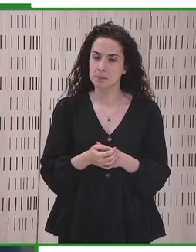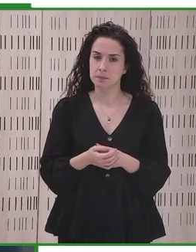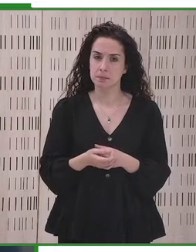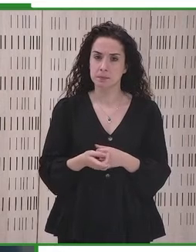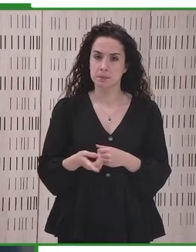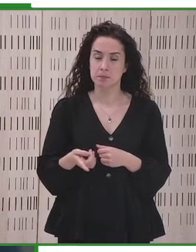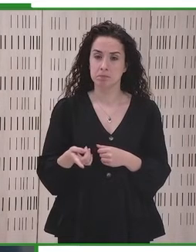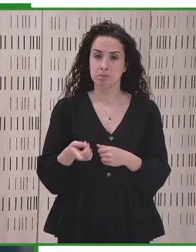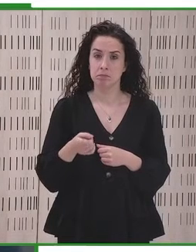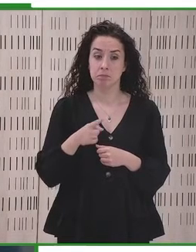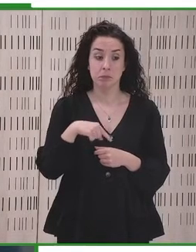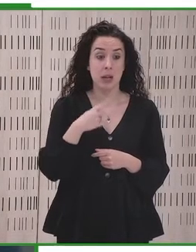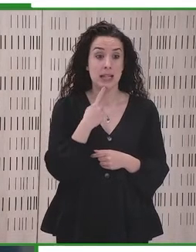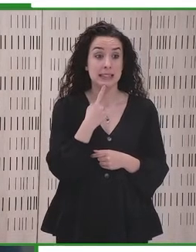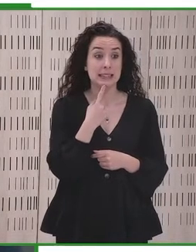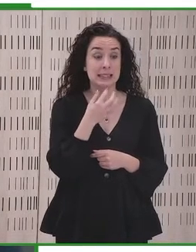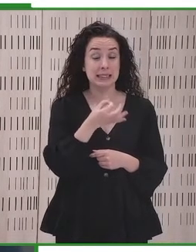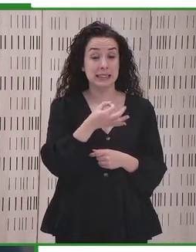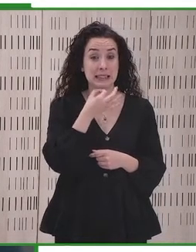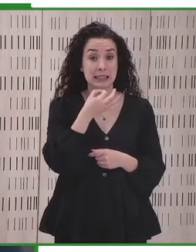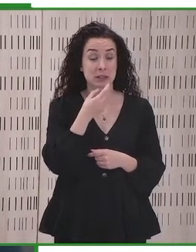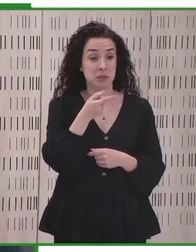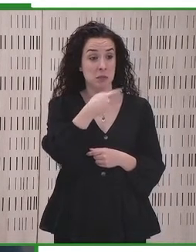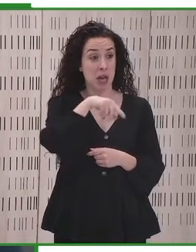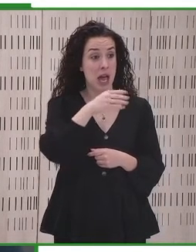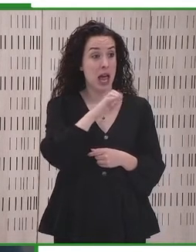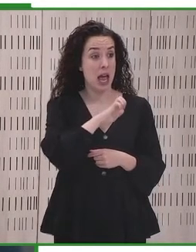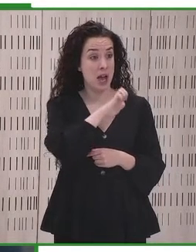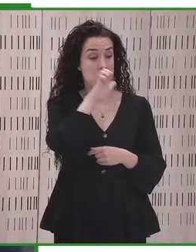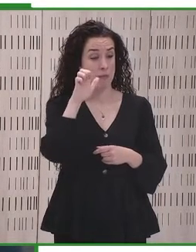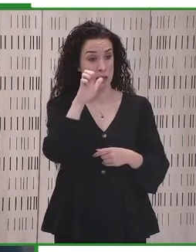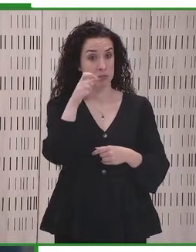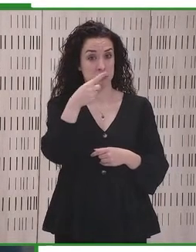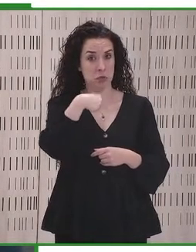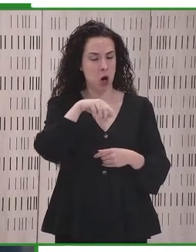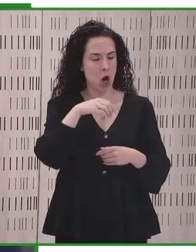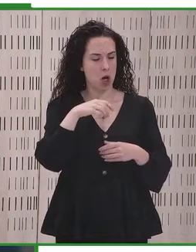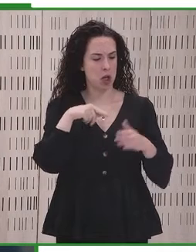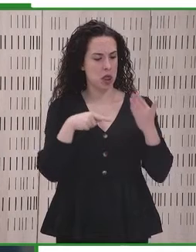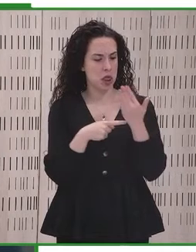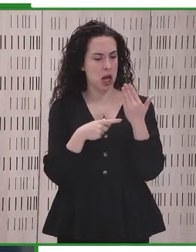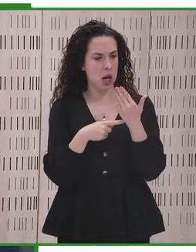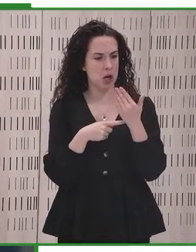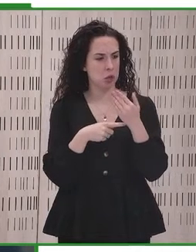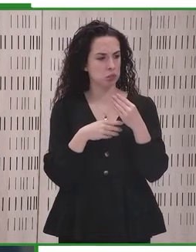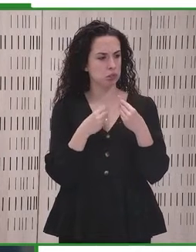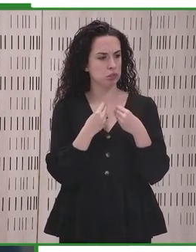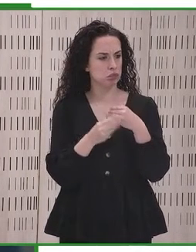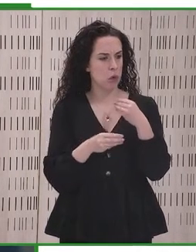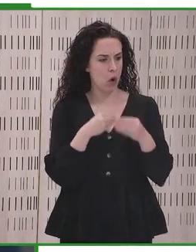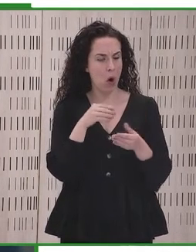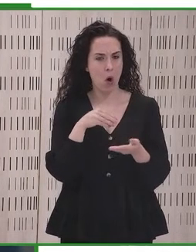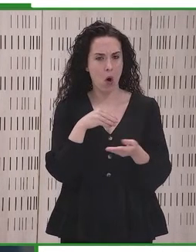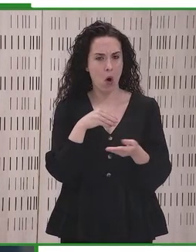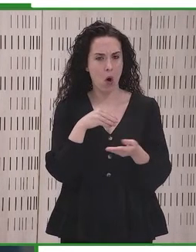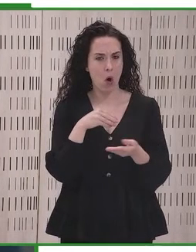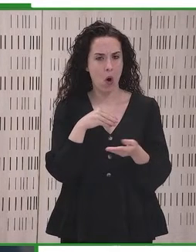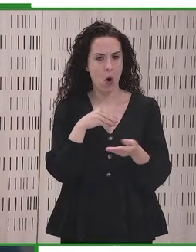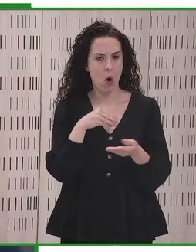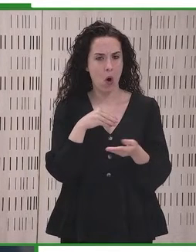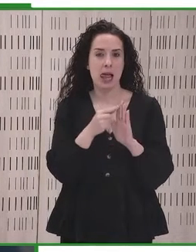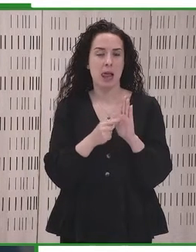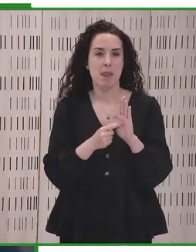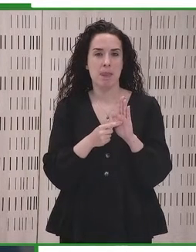está ampliando It is being approved in almost all